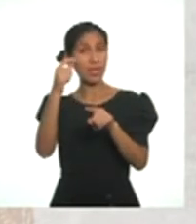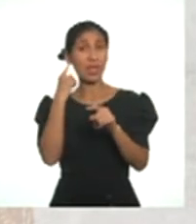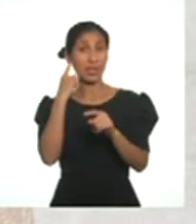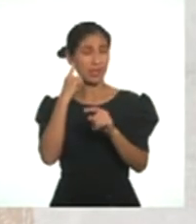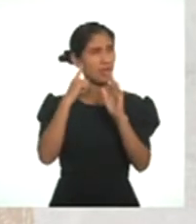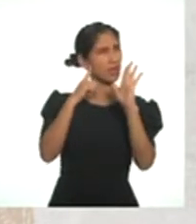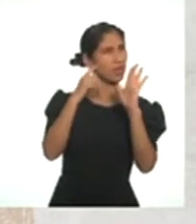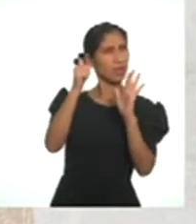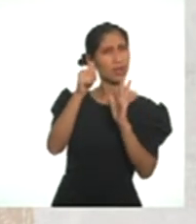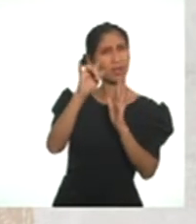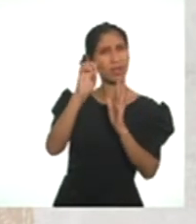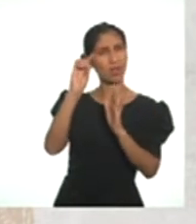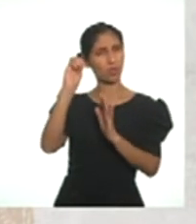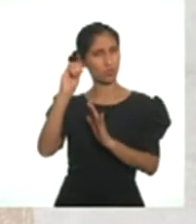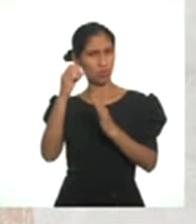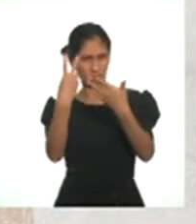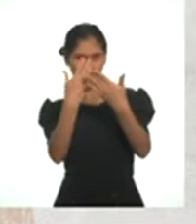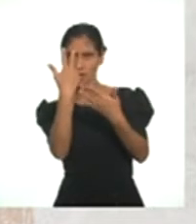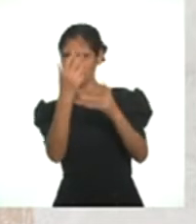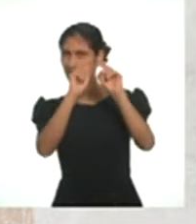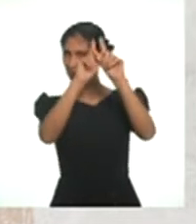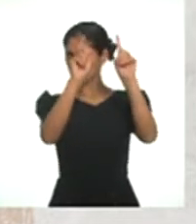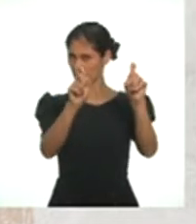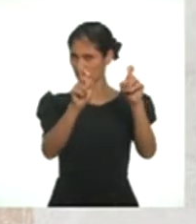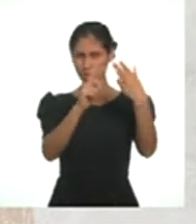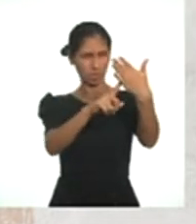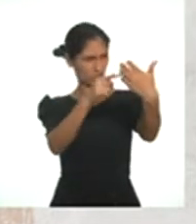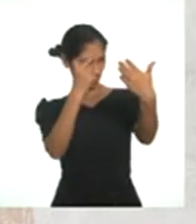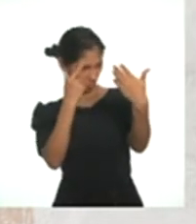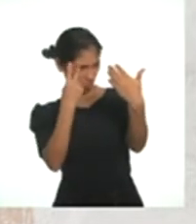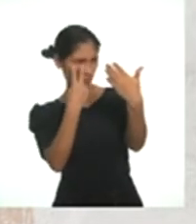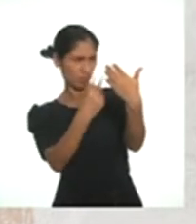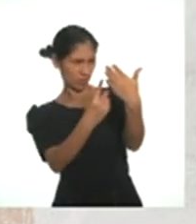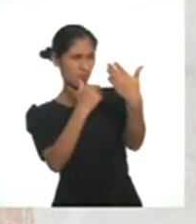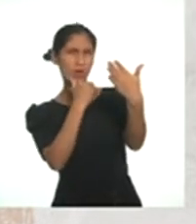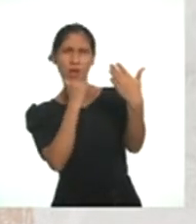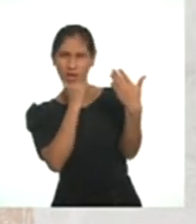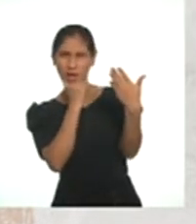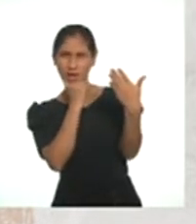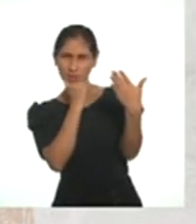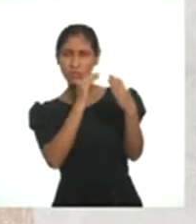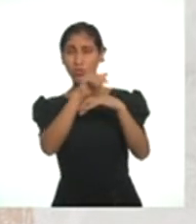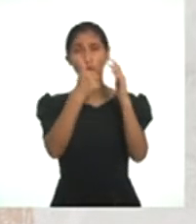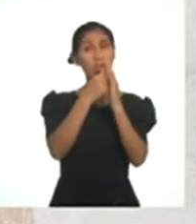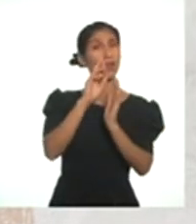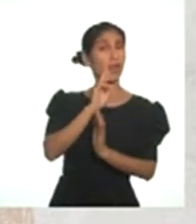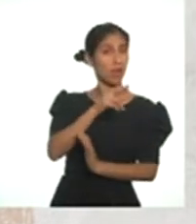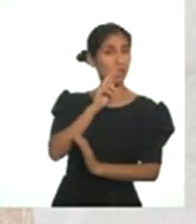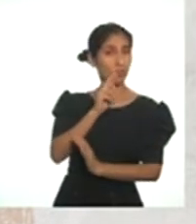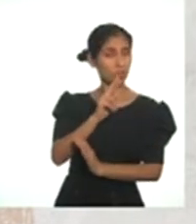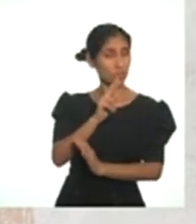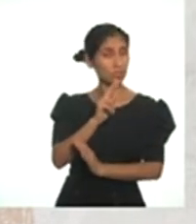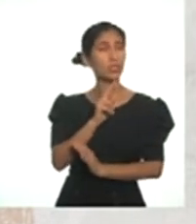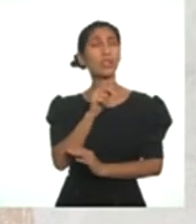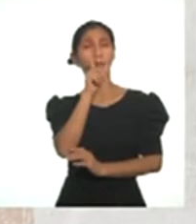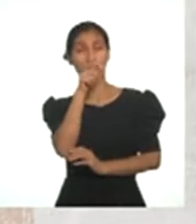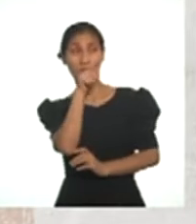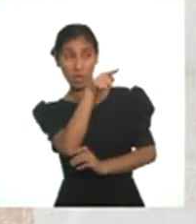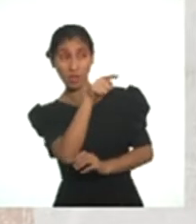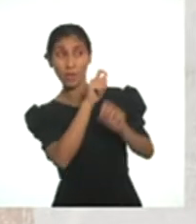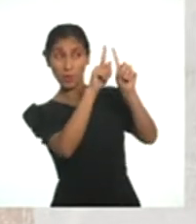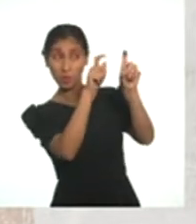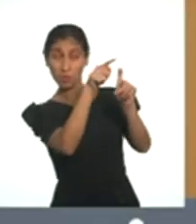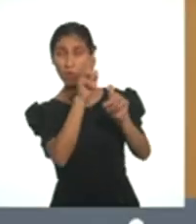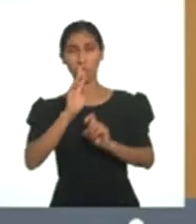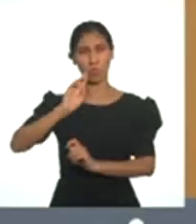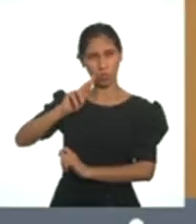preguntas con respuestas tentativas que nos dan una orientación de las respuestas que nos dará el especialista.